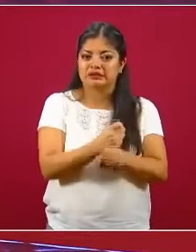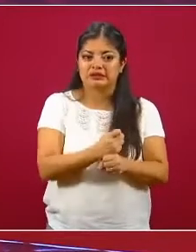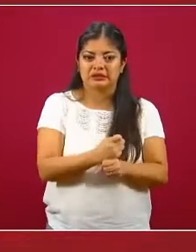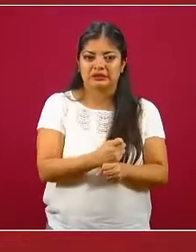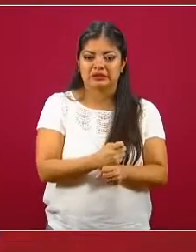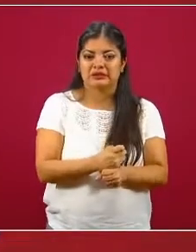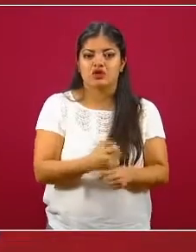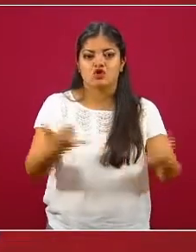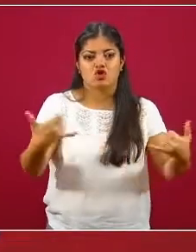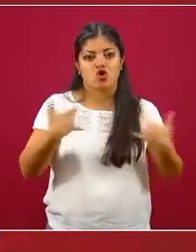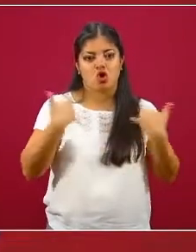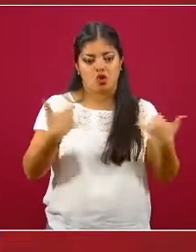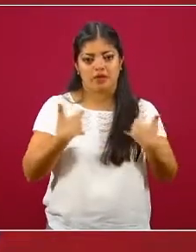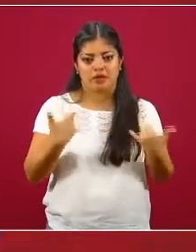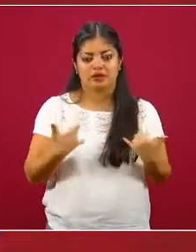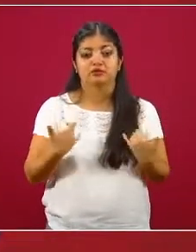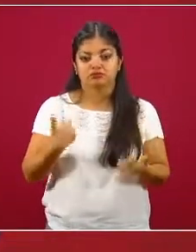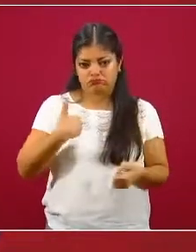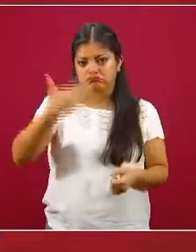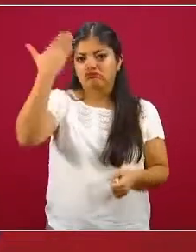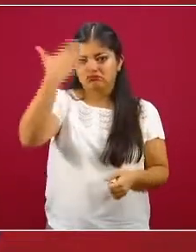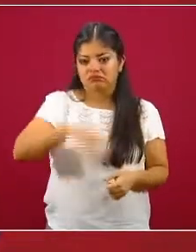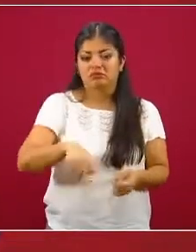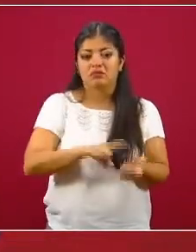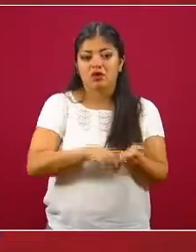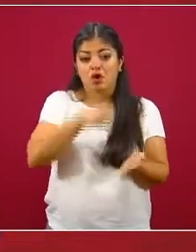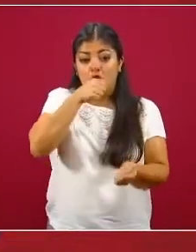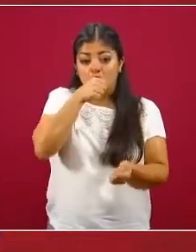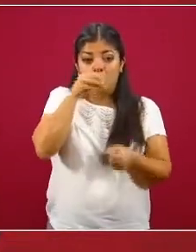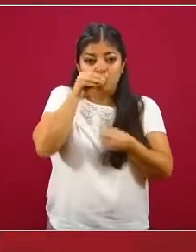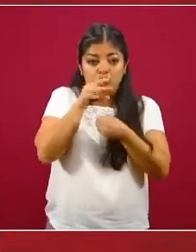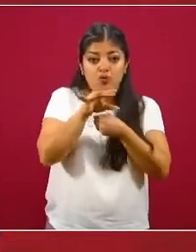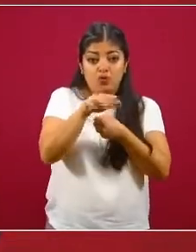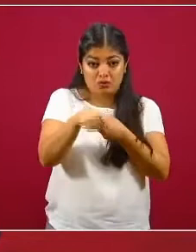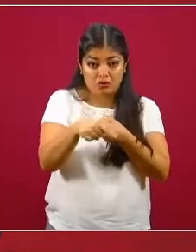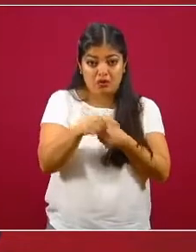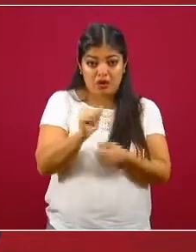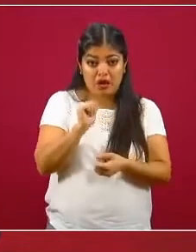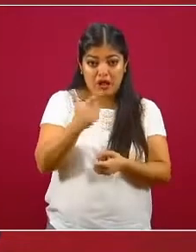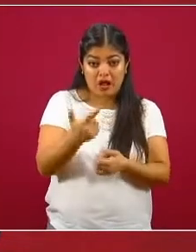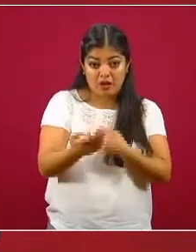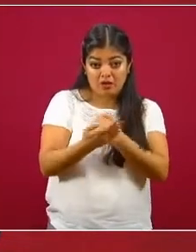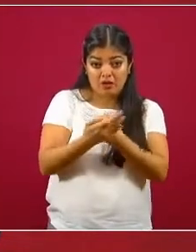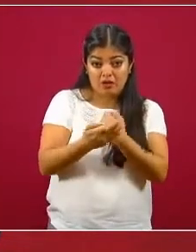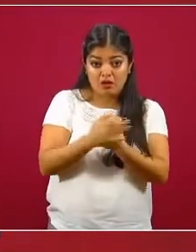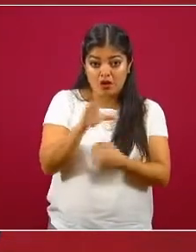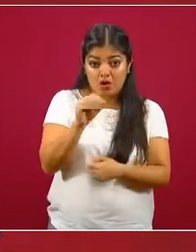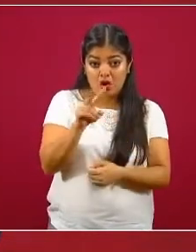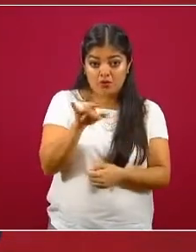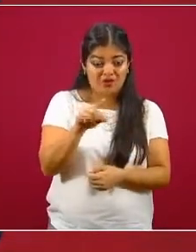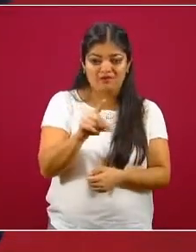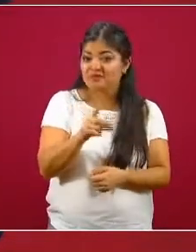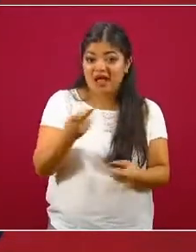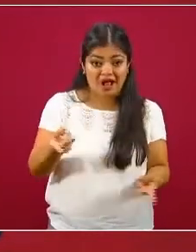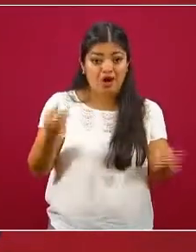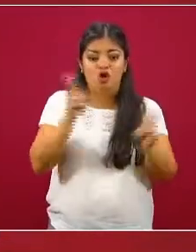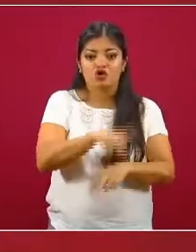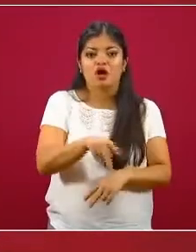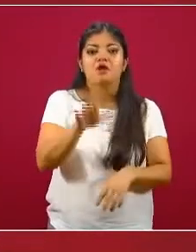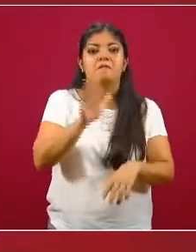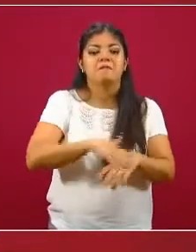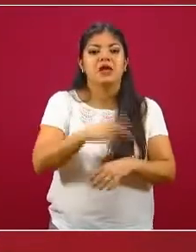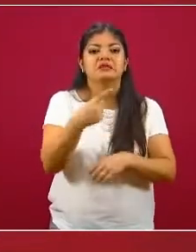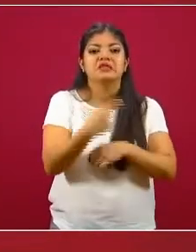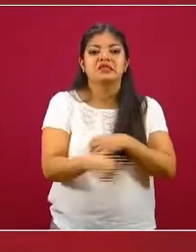en los jóvenes. Sabemos que los vapeadores no ayudan a proteger contra el COVID, por el contrario, nos ponen más a